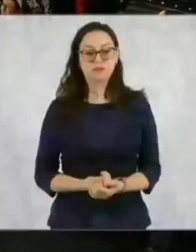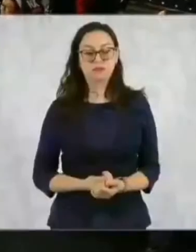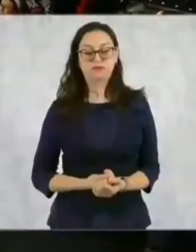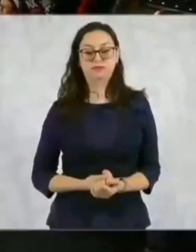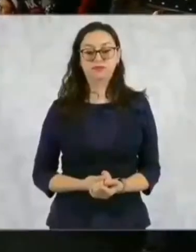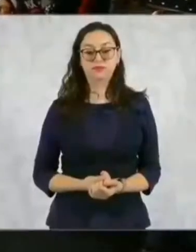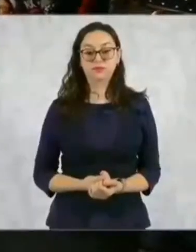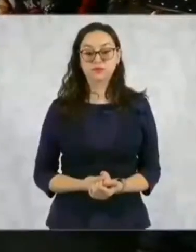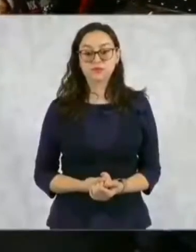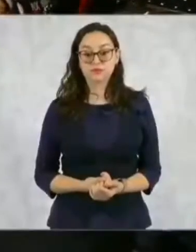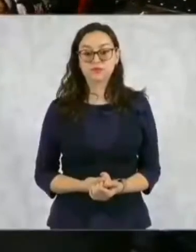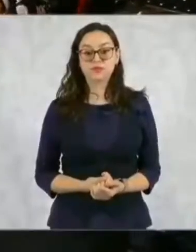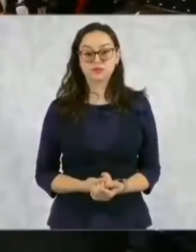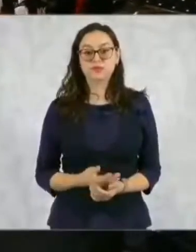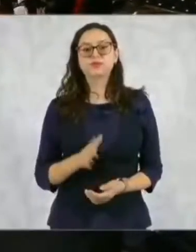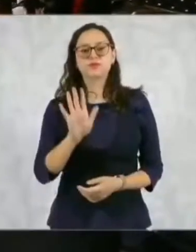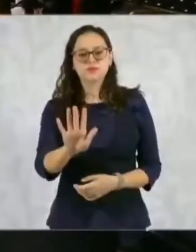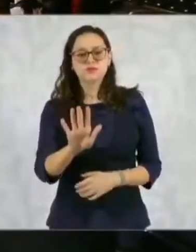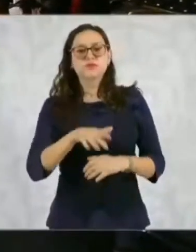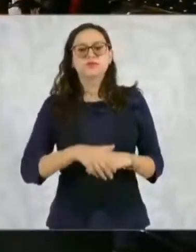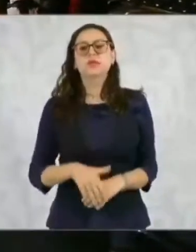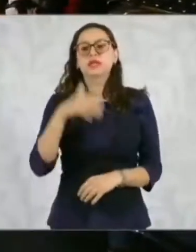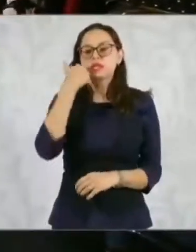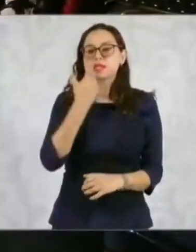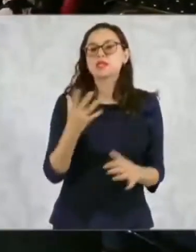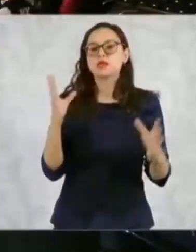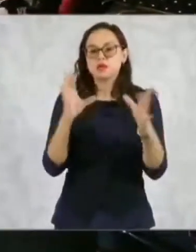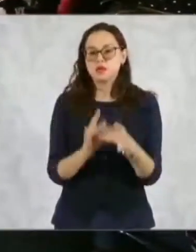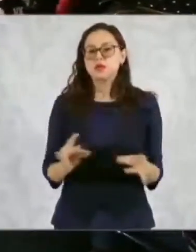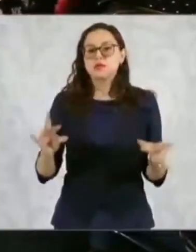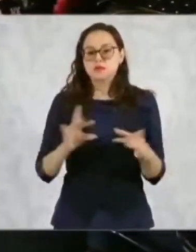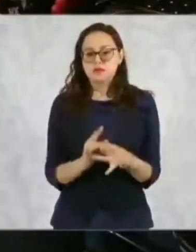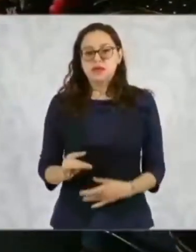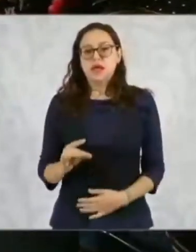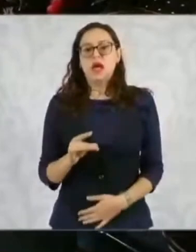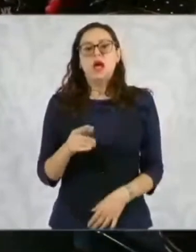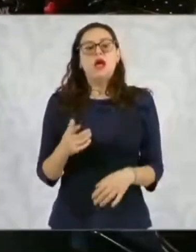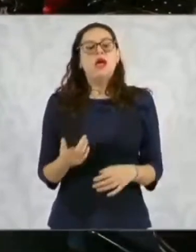Bueno, nada más déjenme comentar sobre la iniciativa.